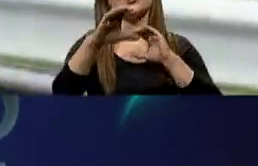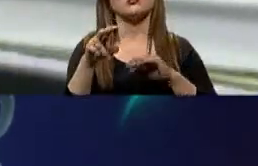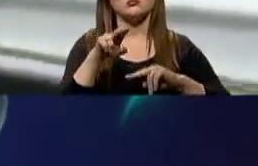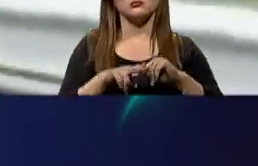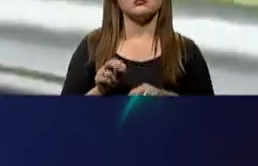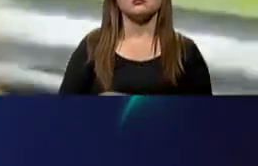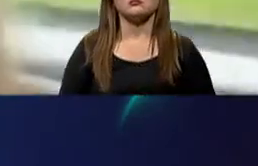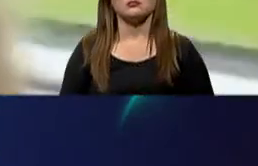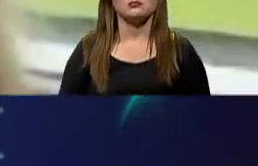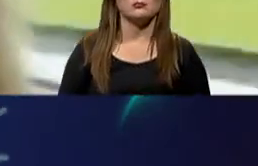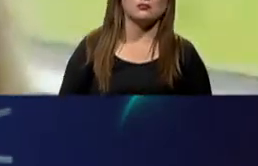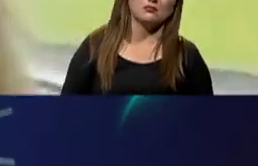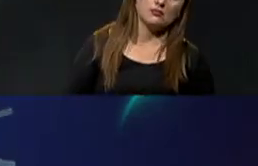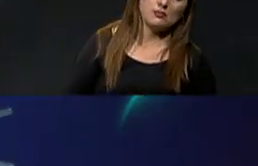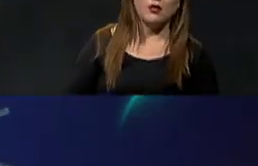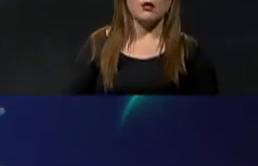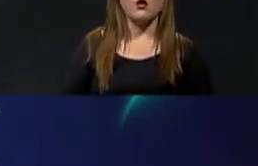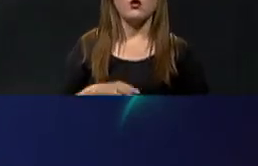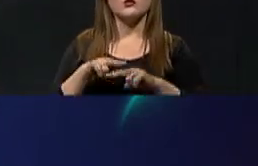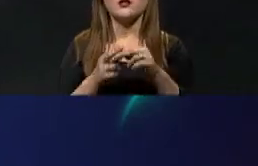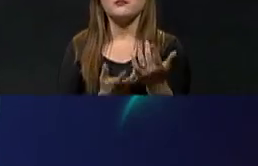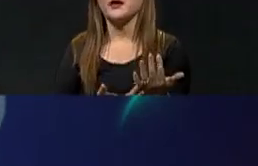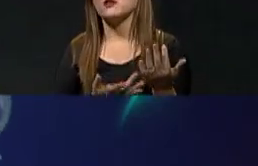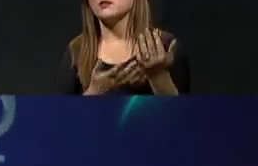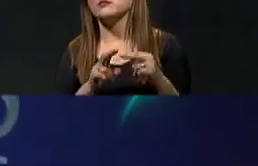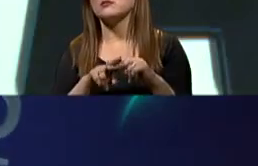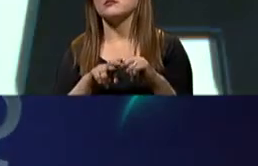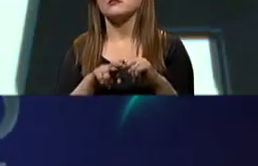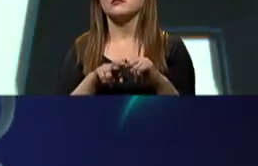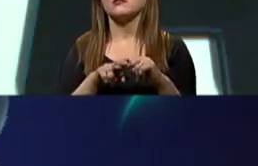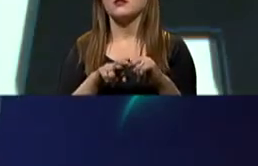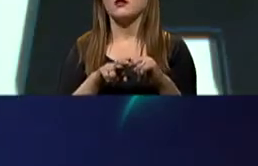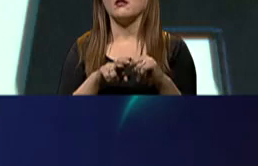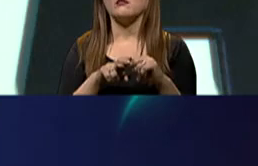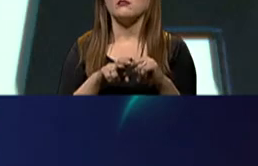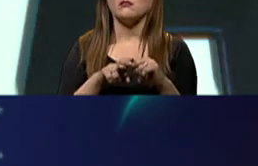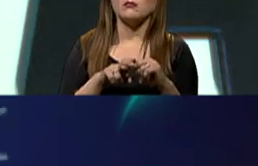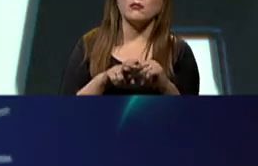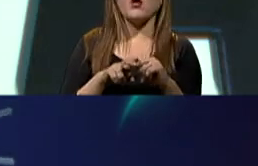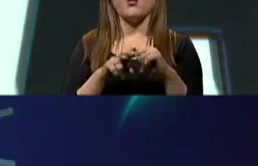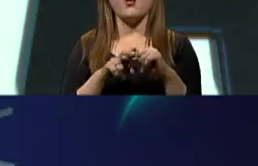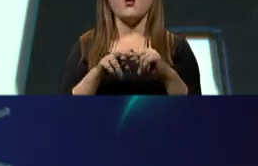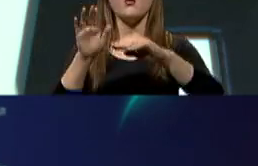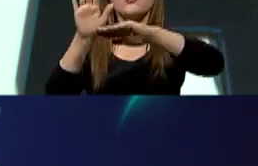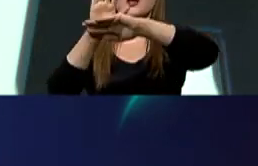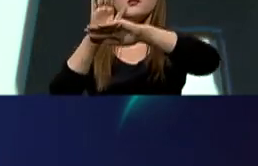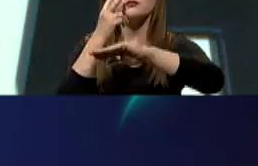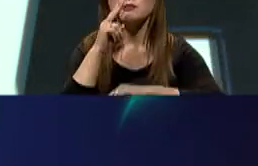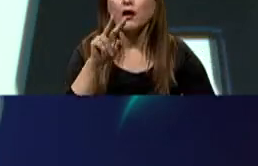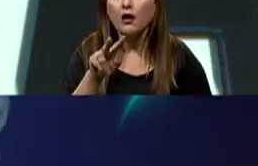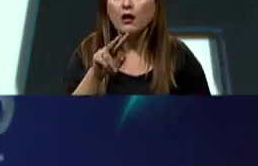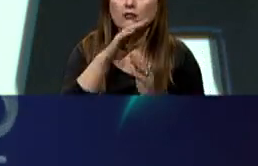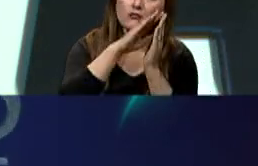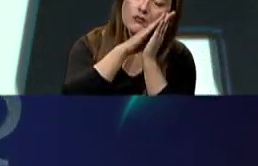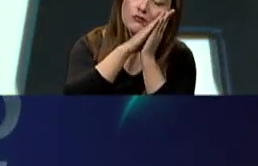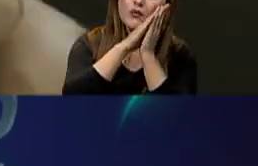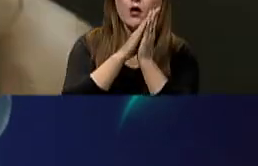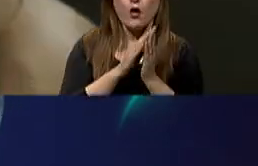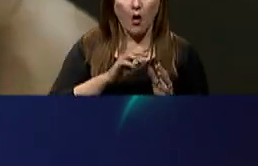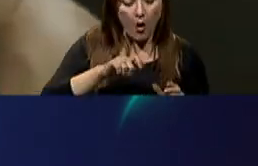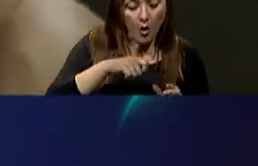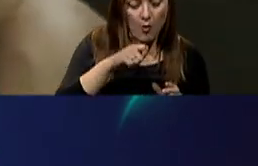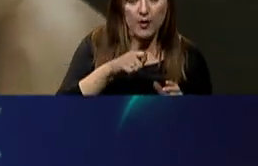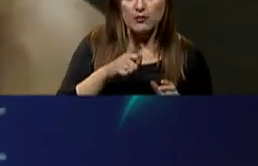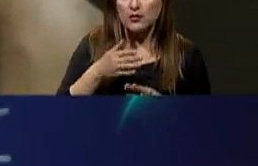o en una sala de espera o viendo televisión o hace habitualmente una siesta después de las comidas.